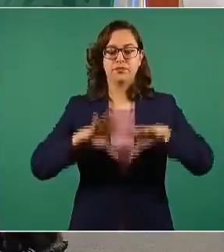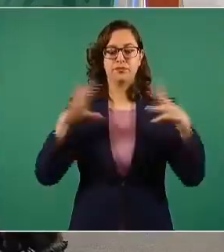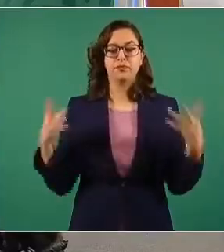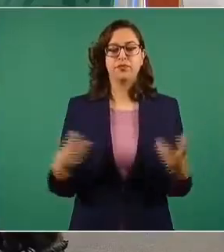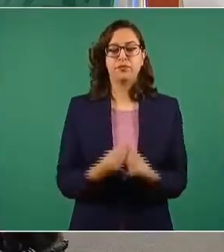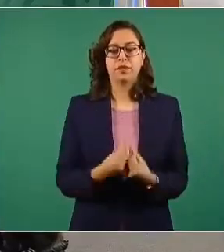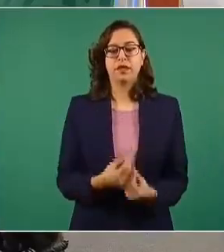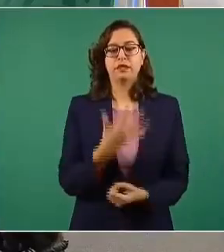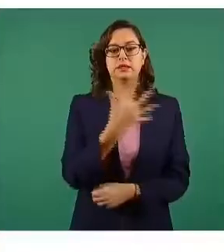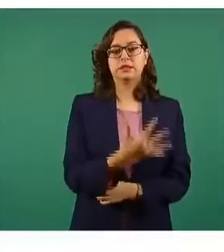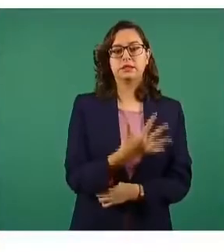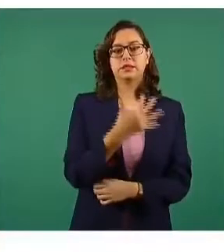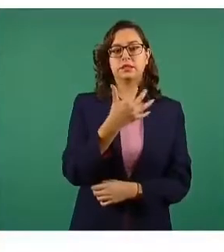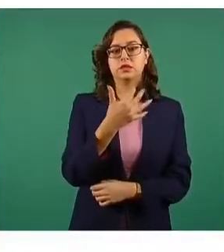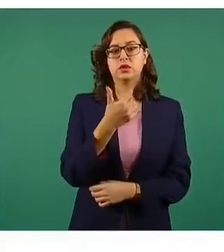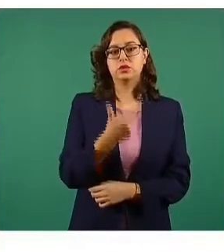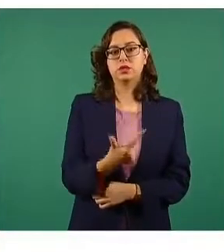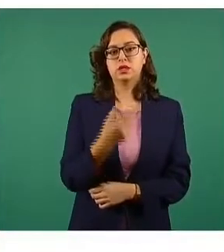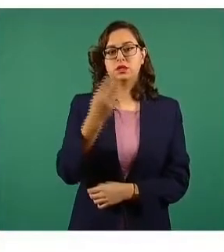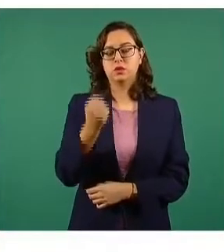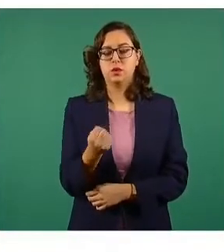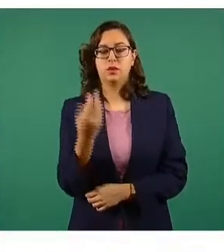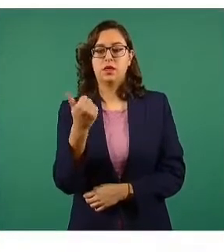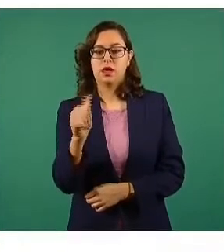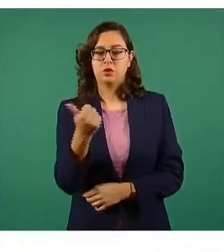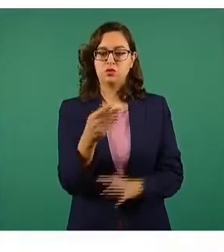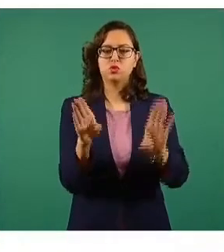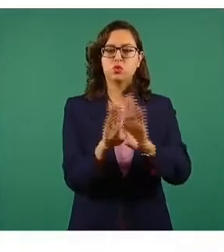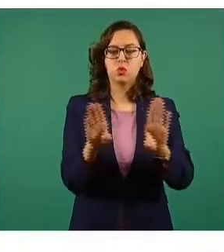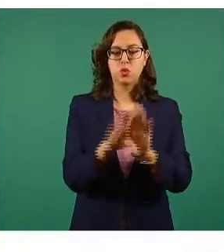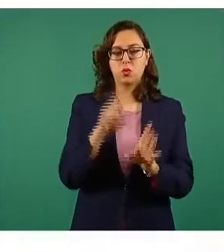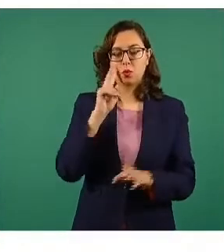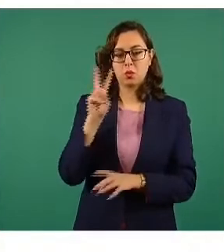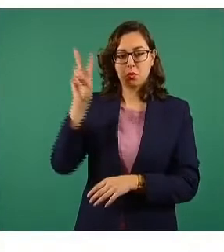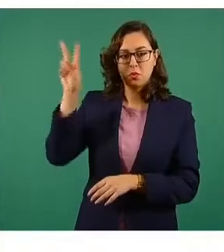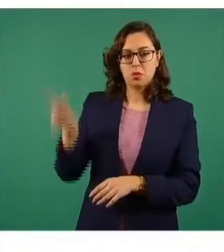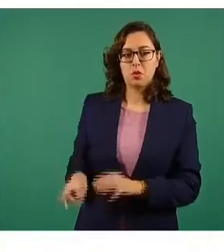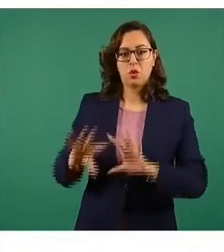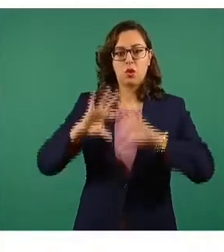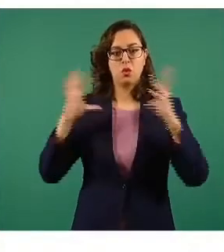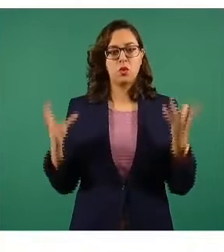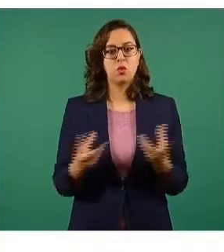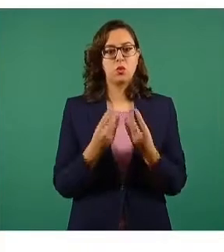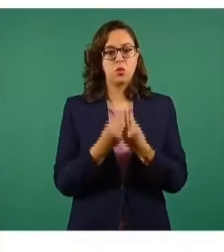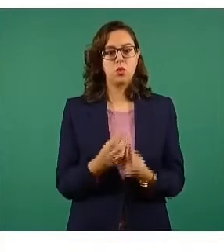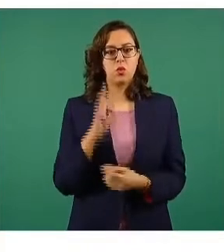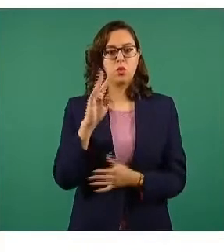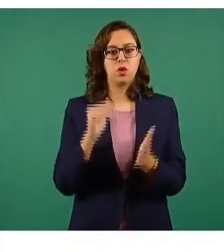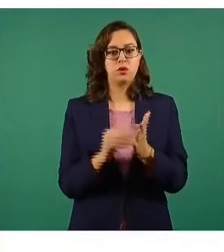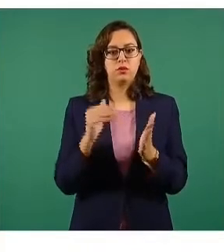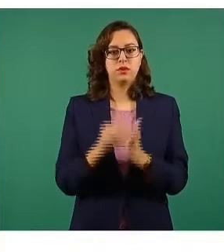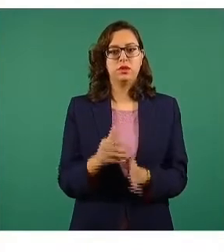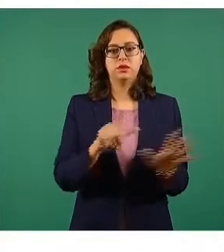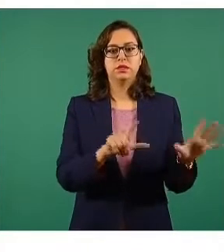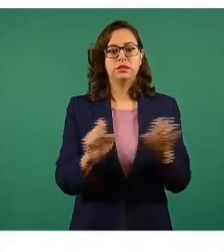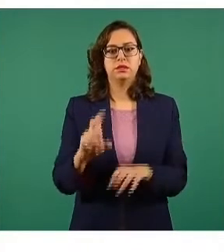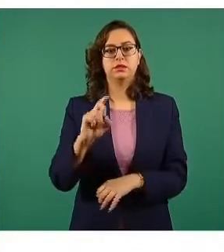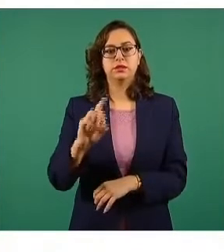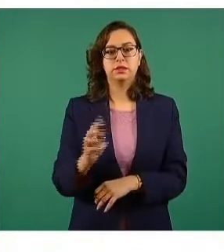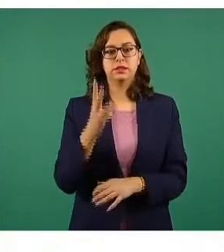5, 7 y 9 de agosto, fueron transportadas 4 millones 133 mil 63 dosis,